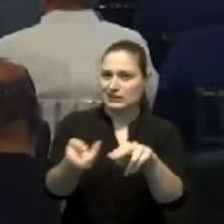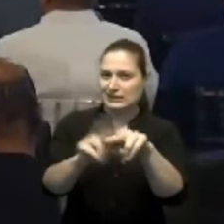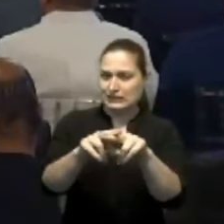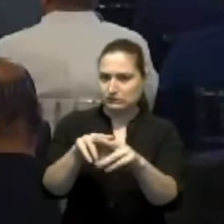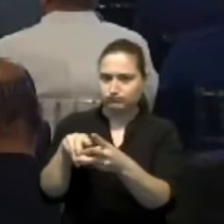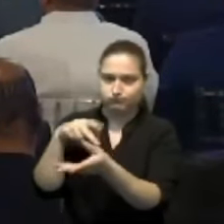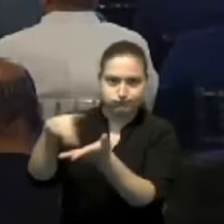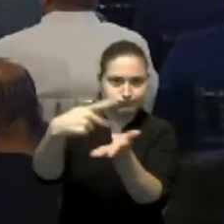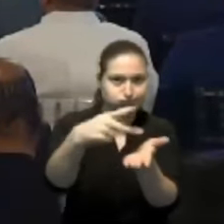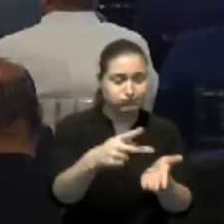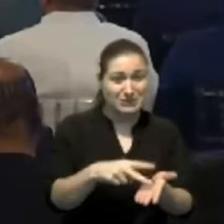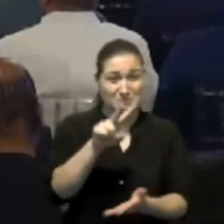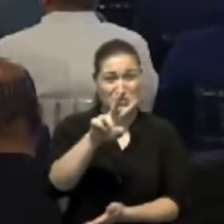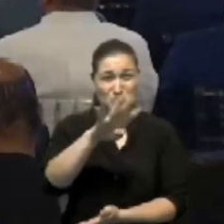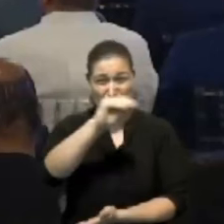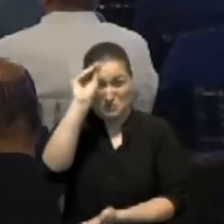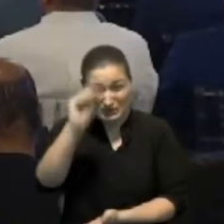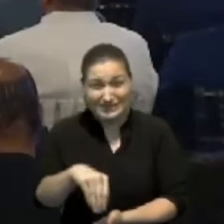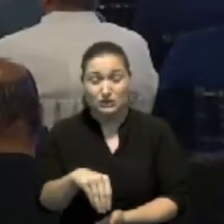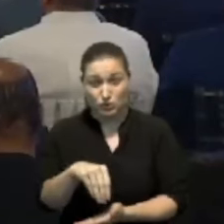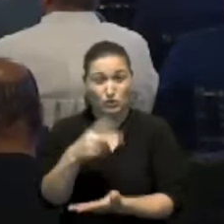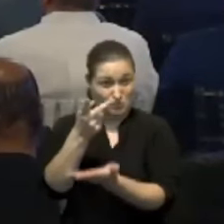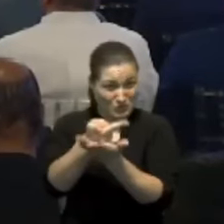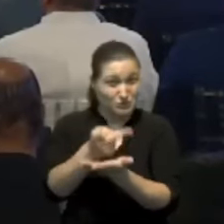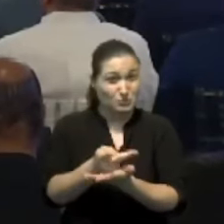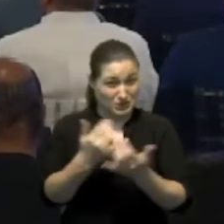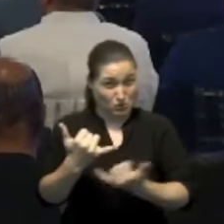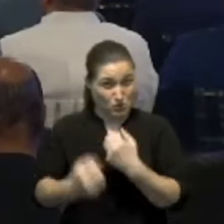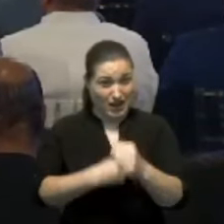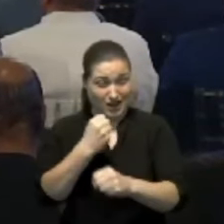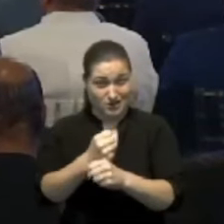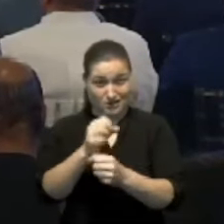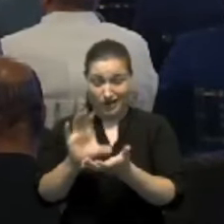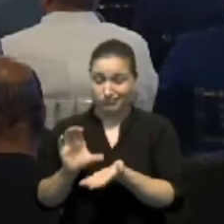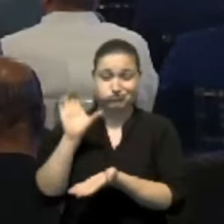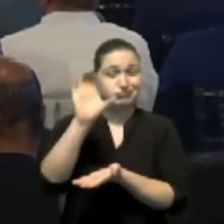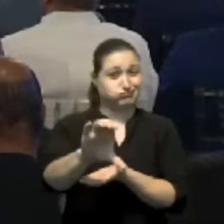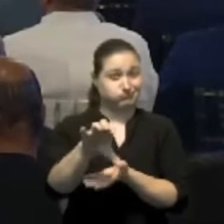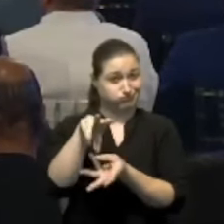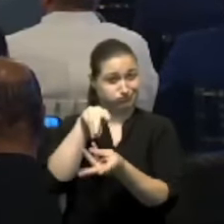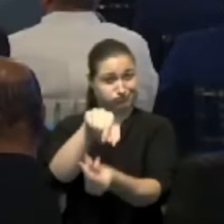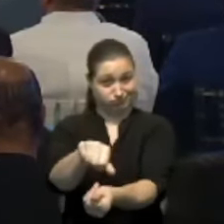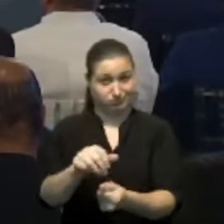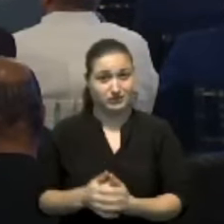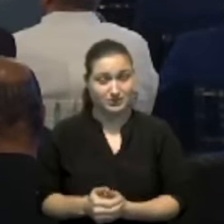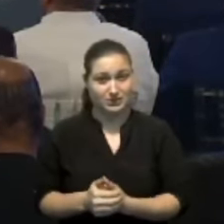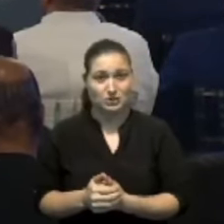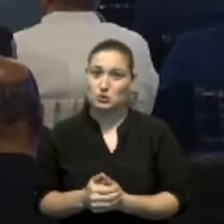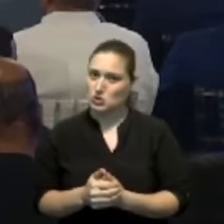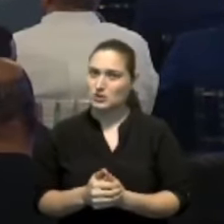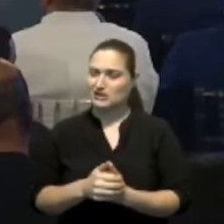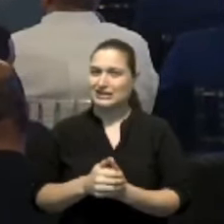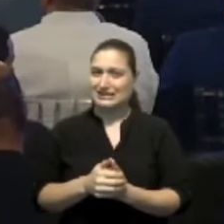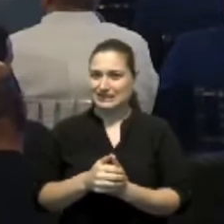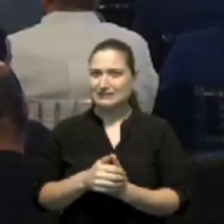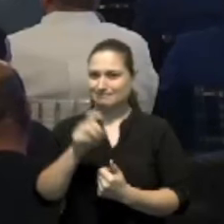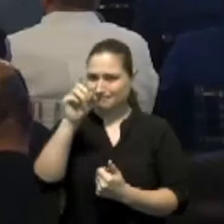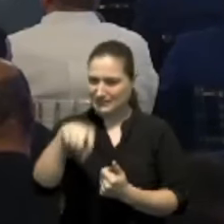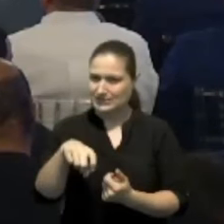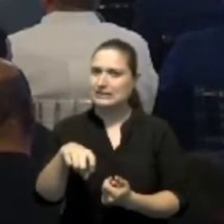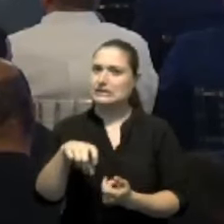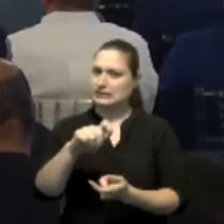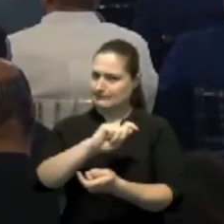% del presupuesto de ingreso del presente año. Debemos cambiar esta trayectoria para